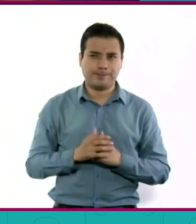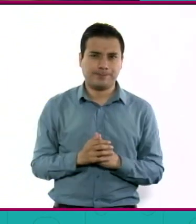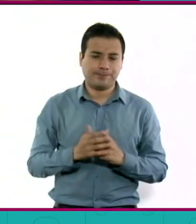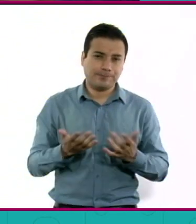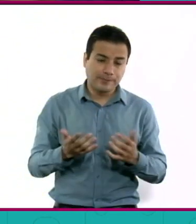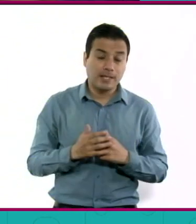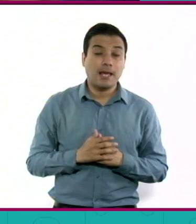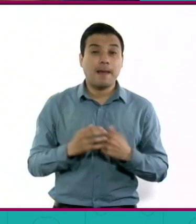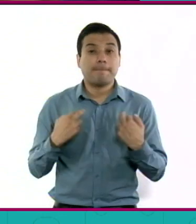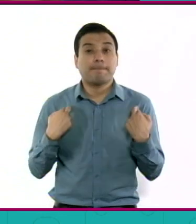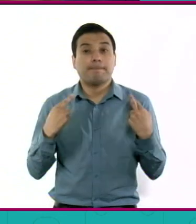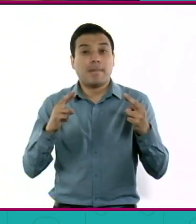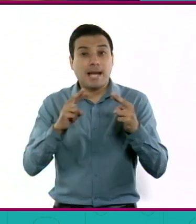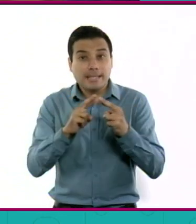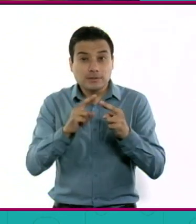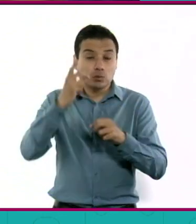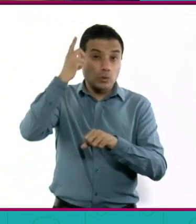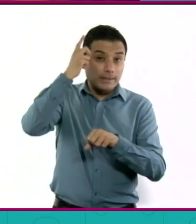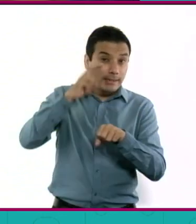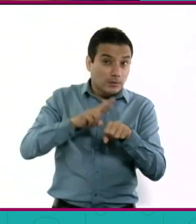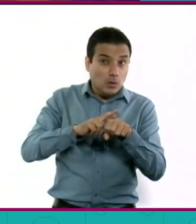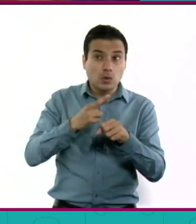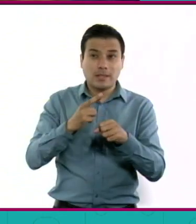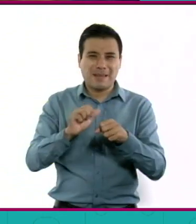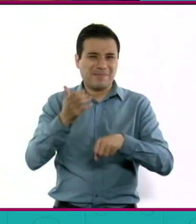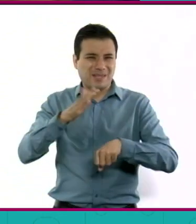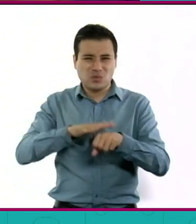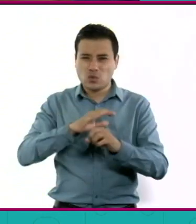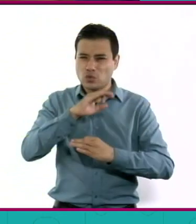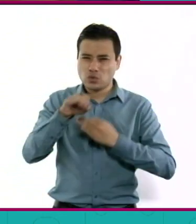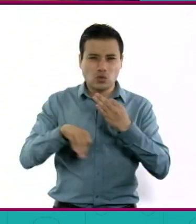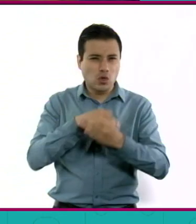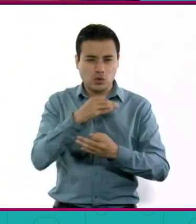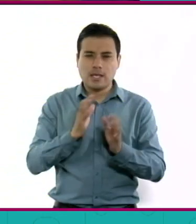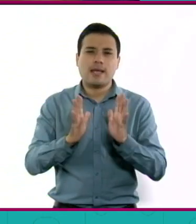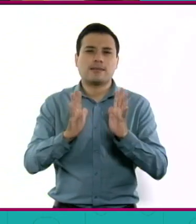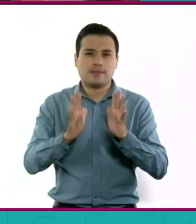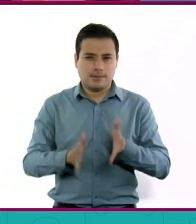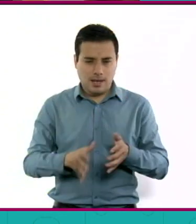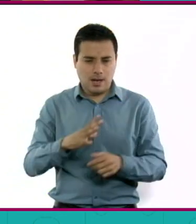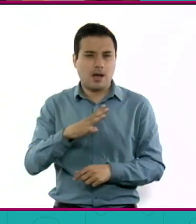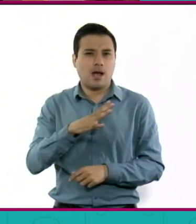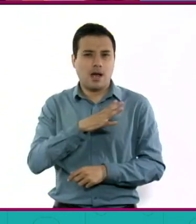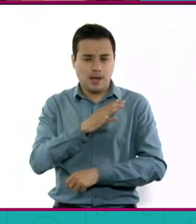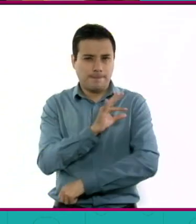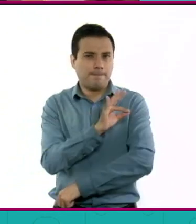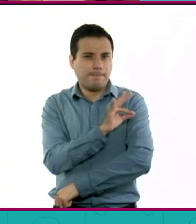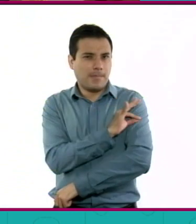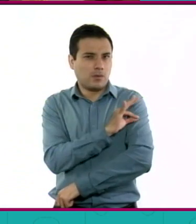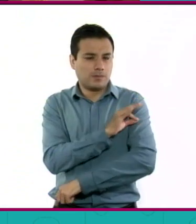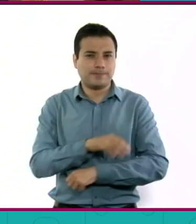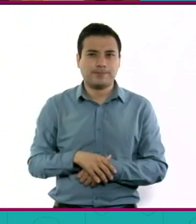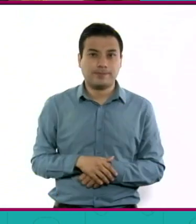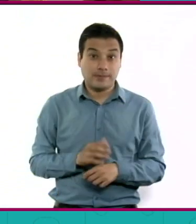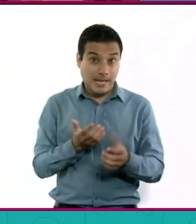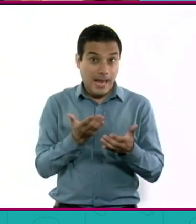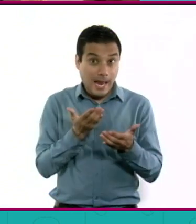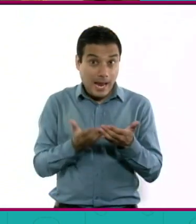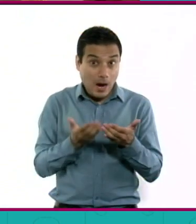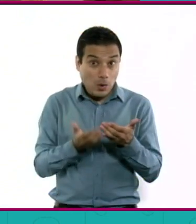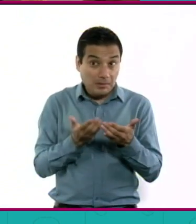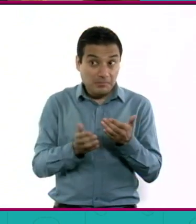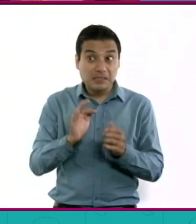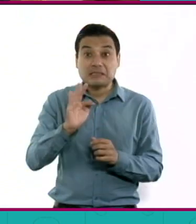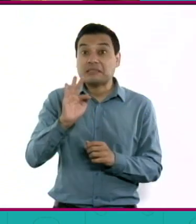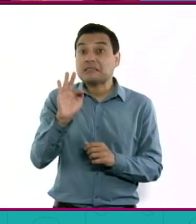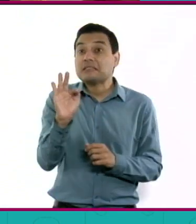el personal de las escuelas está vacunado, escuelas públicas y privadas. Sigue habiendo convocatorias para si a